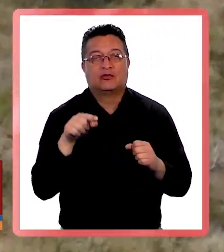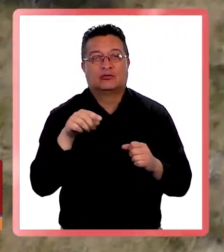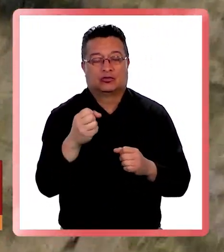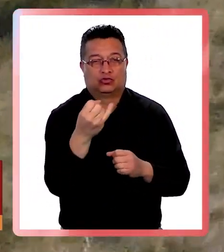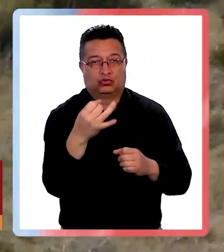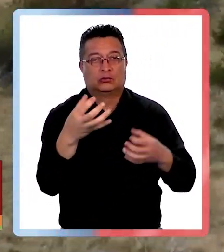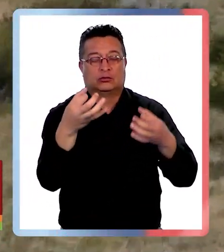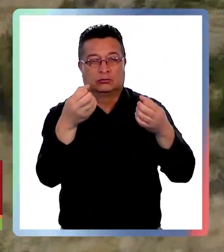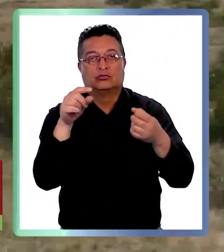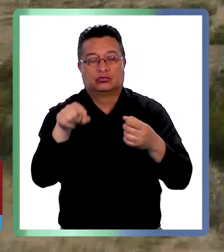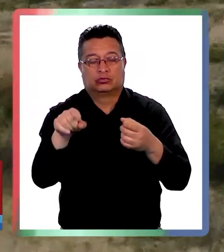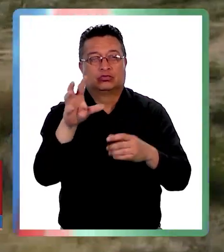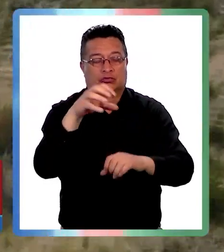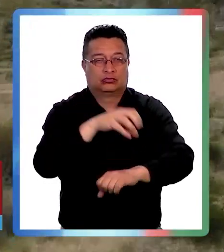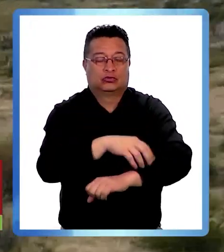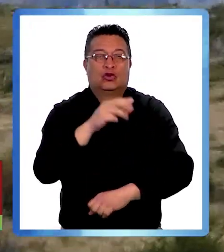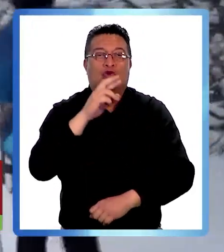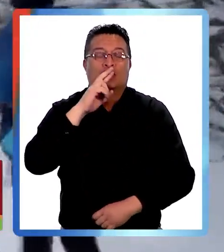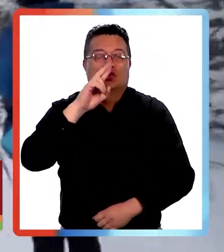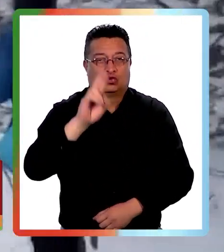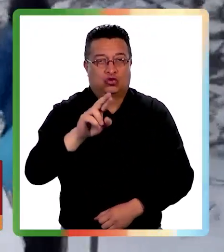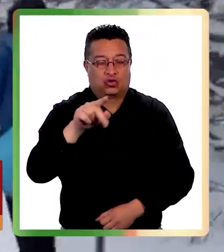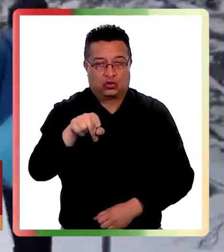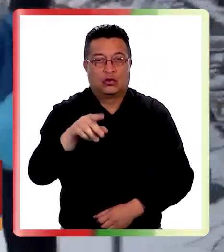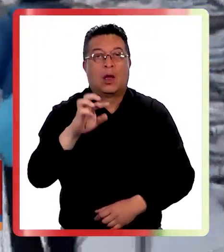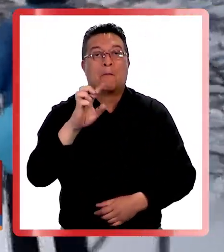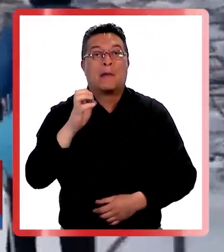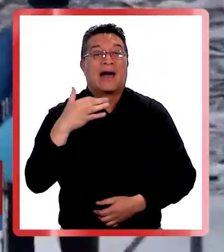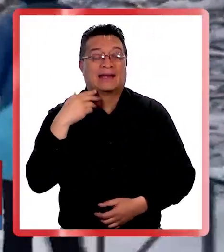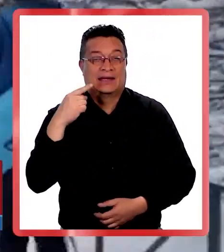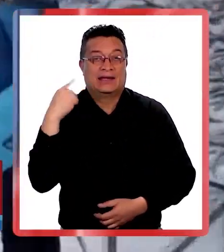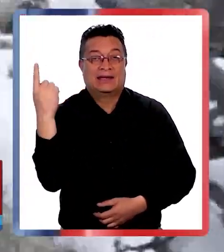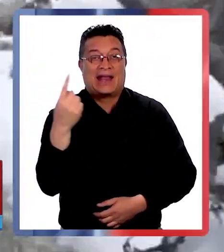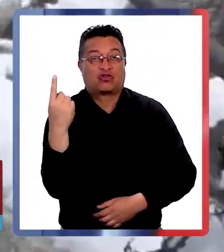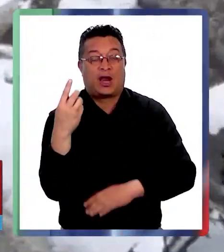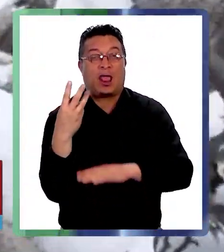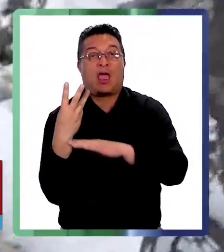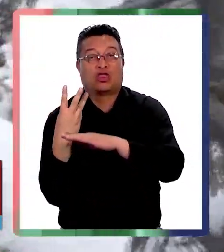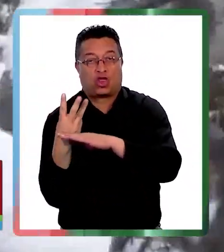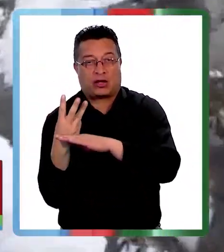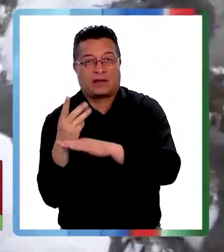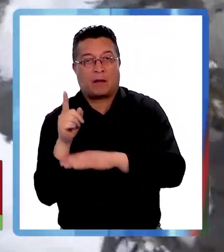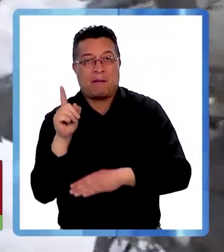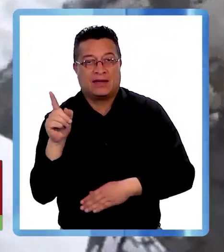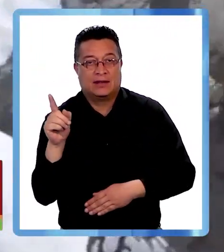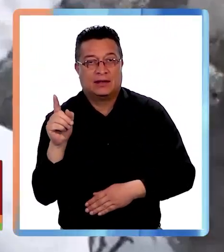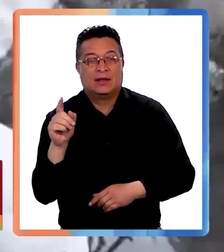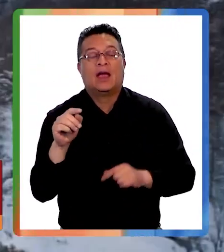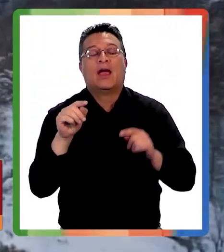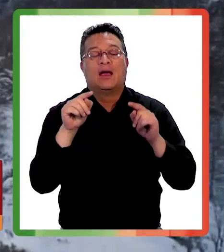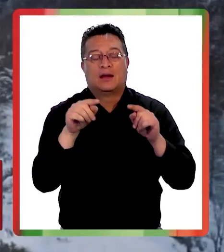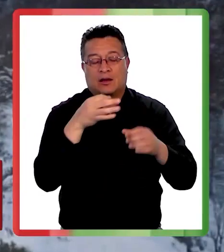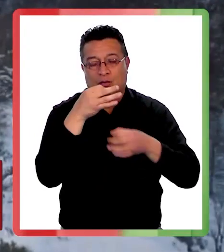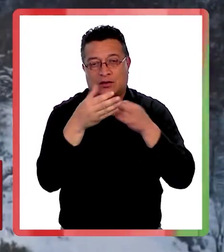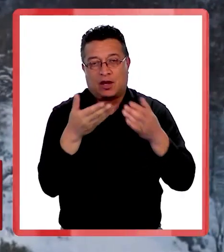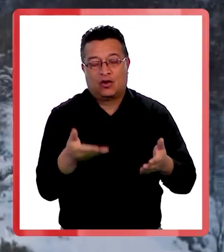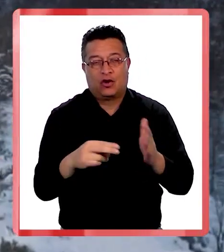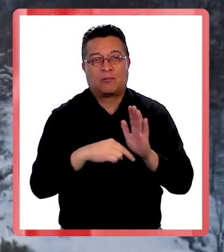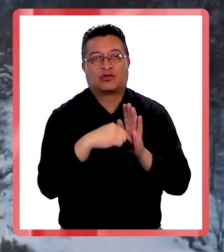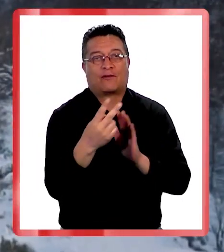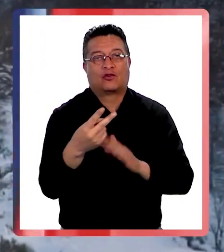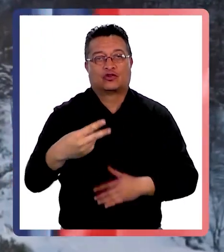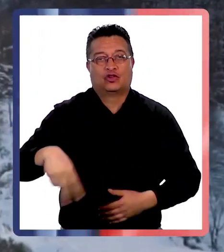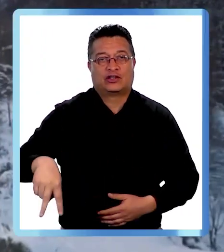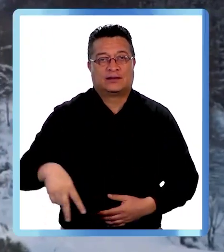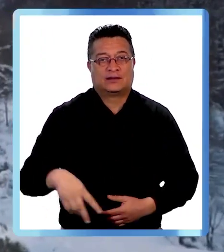uno de los icónicos sectores de la zona austral del país. Hablamos del Parque Nacional Torres del Paime. Esto y mucho más en Portavoz